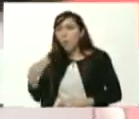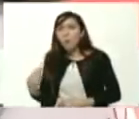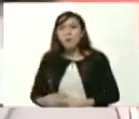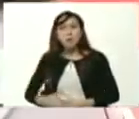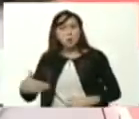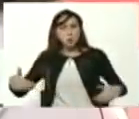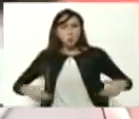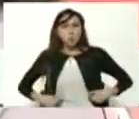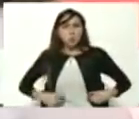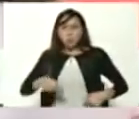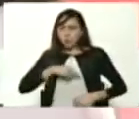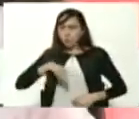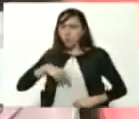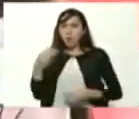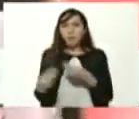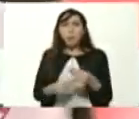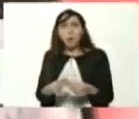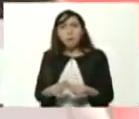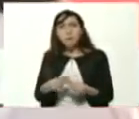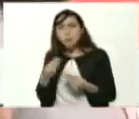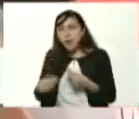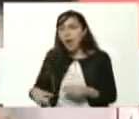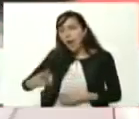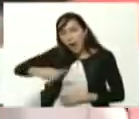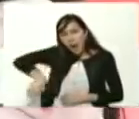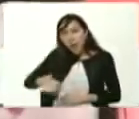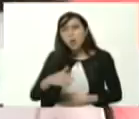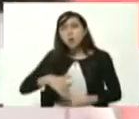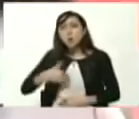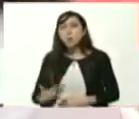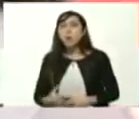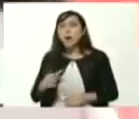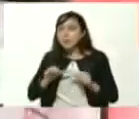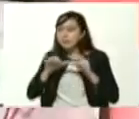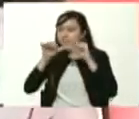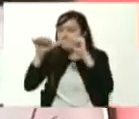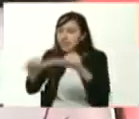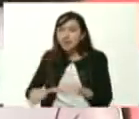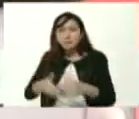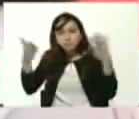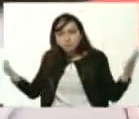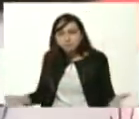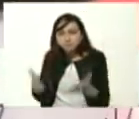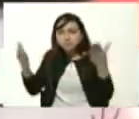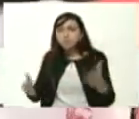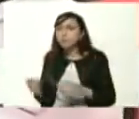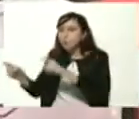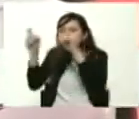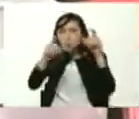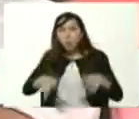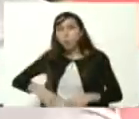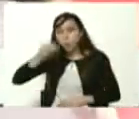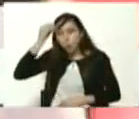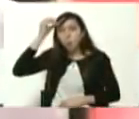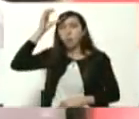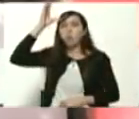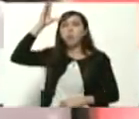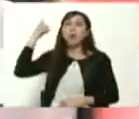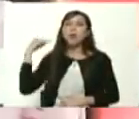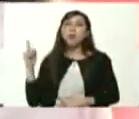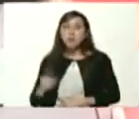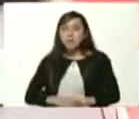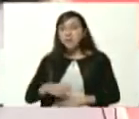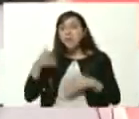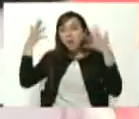esfuerzo que nosotros estamos haciendo para que ellos puedan seguir avanzando puedan seguir formándose y bueno tienen esa orientación